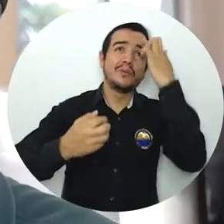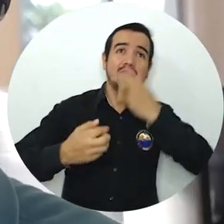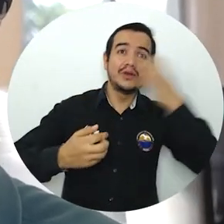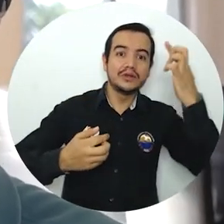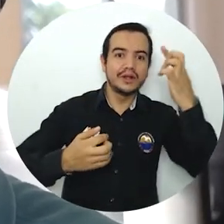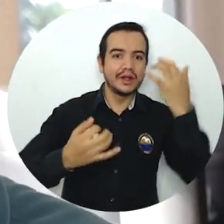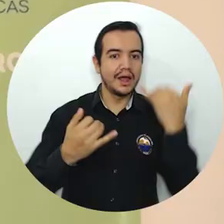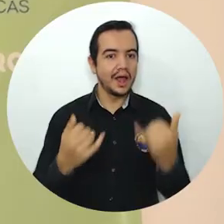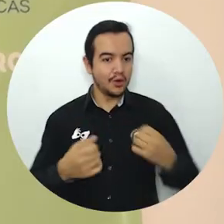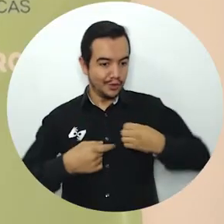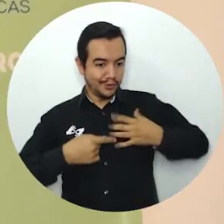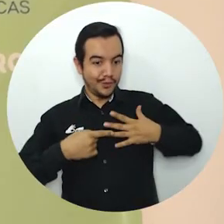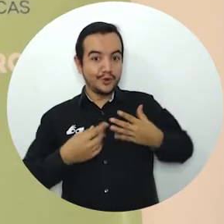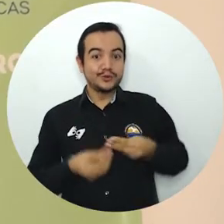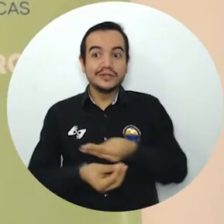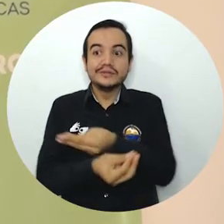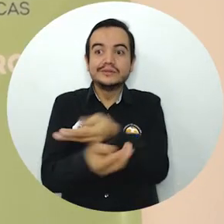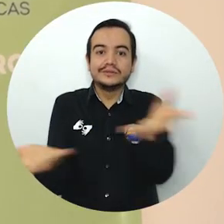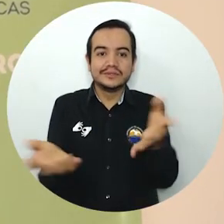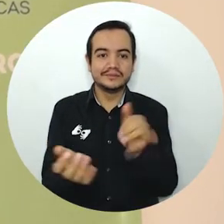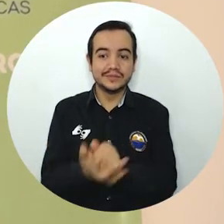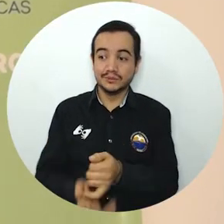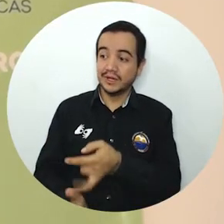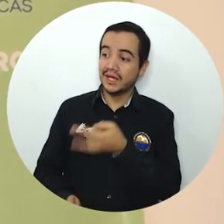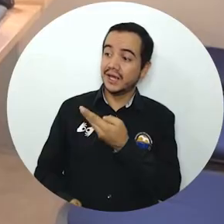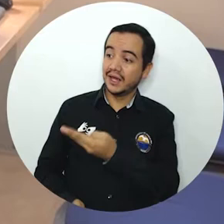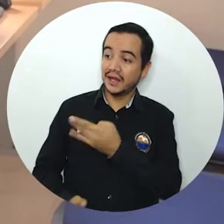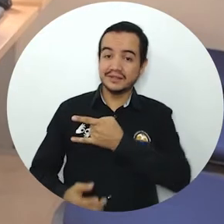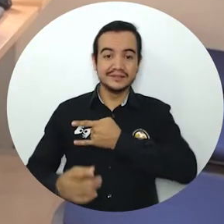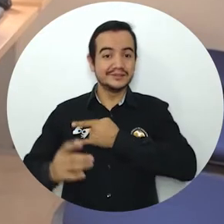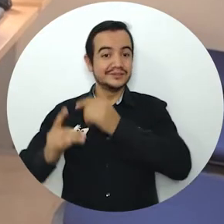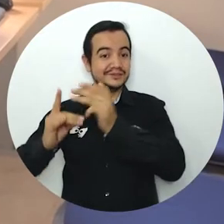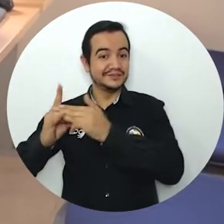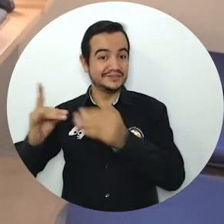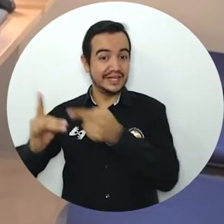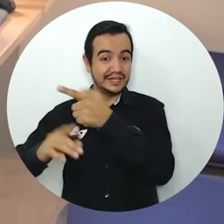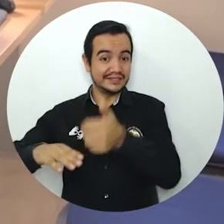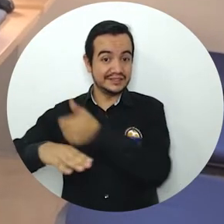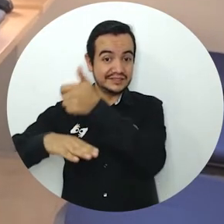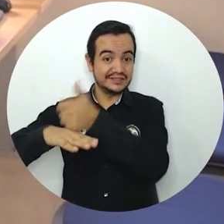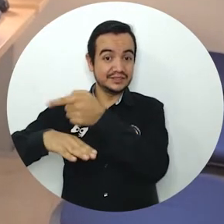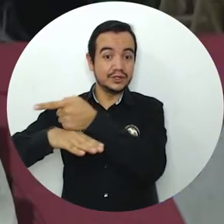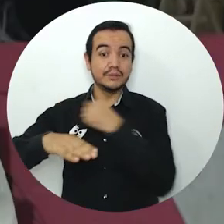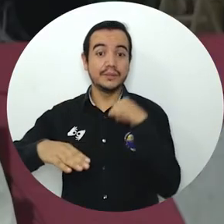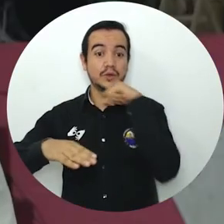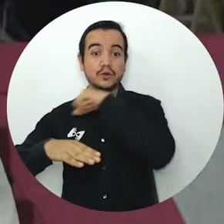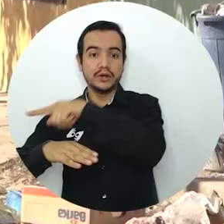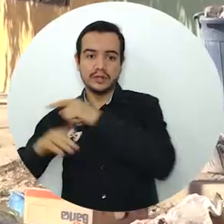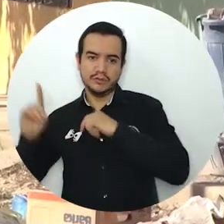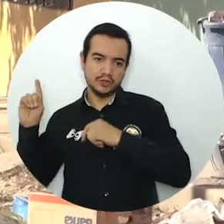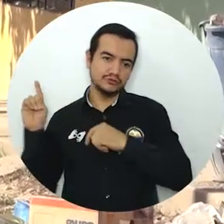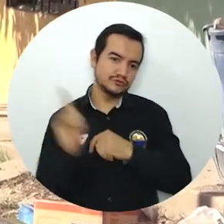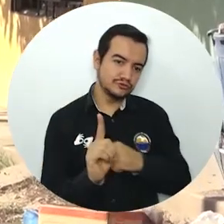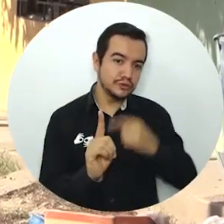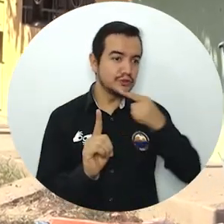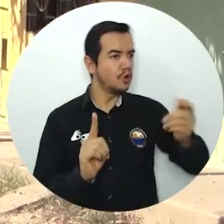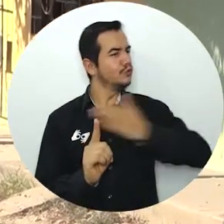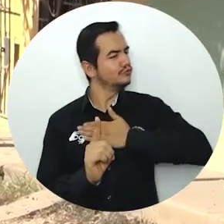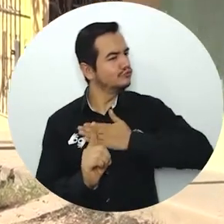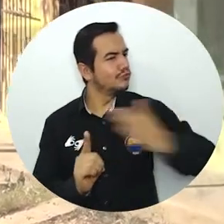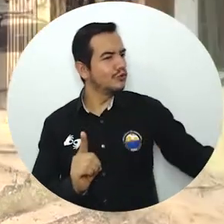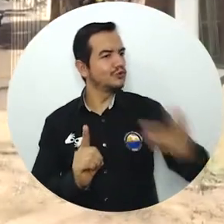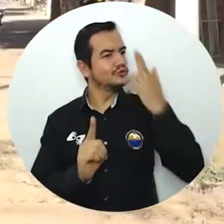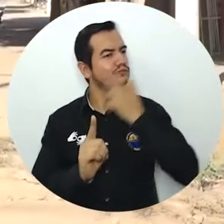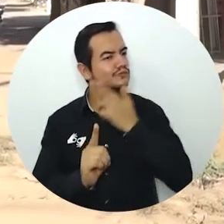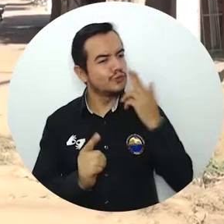Hoy el rector Pablo Vera vino a ratificar su apoyo, su voluntad y su compromiso con los jóvenes del departamento. Ustedes se